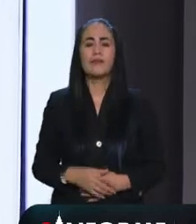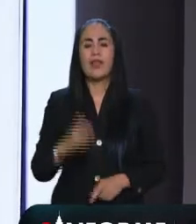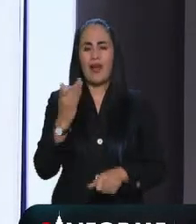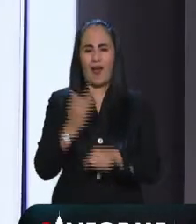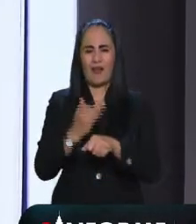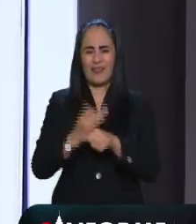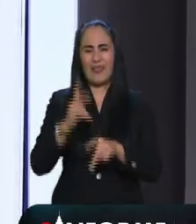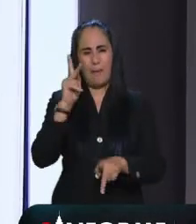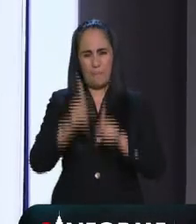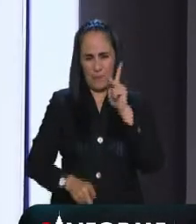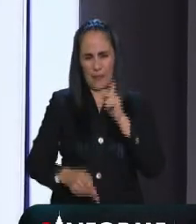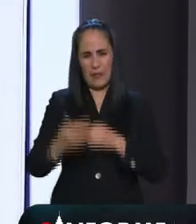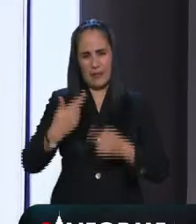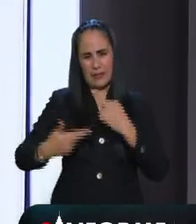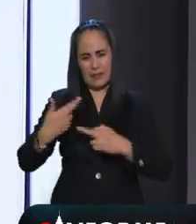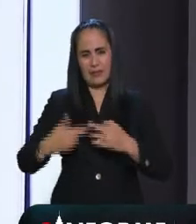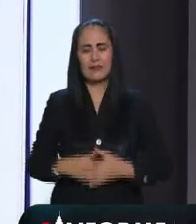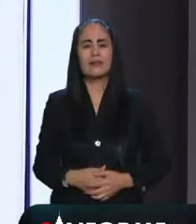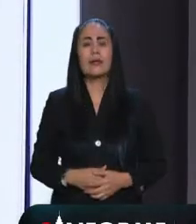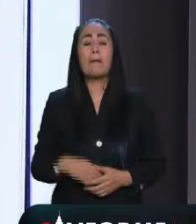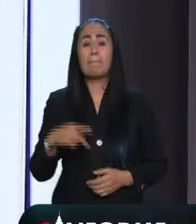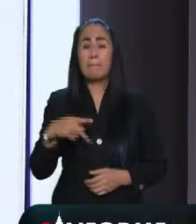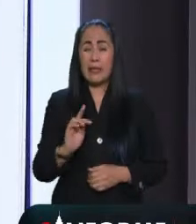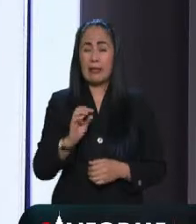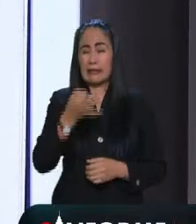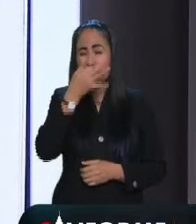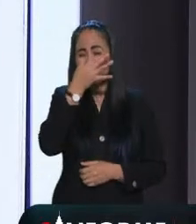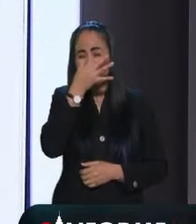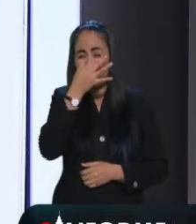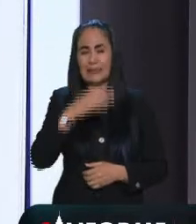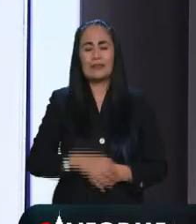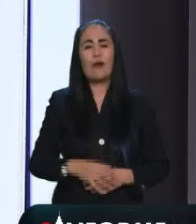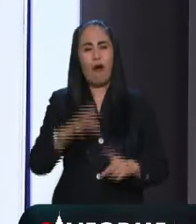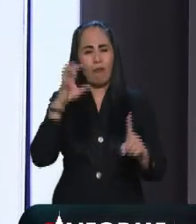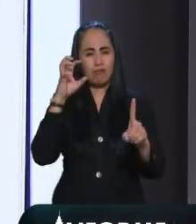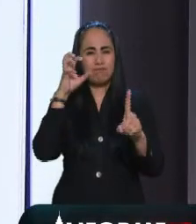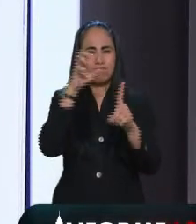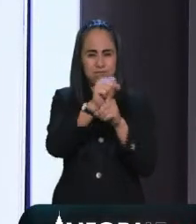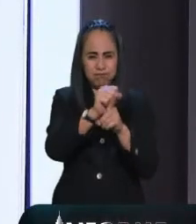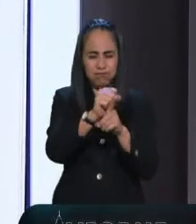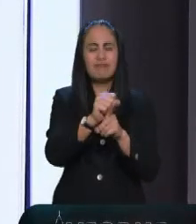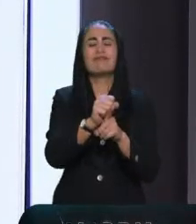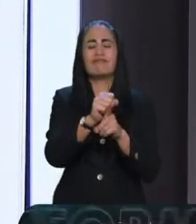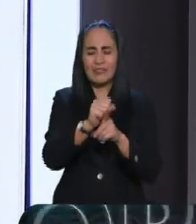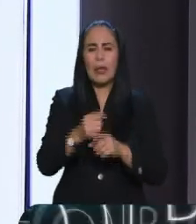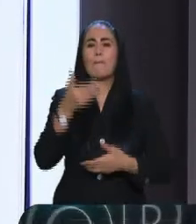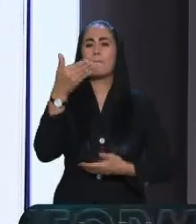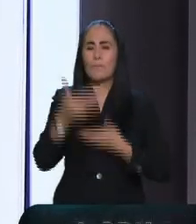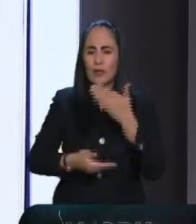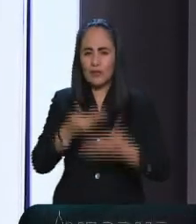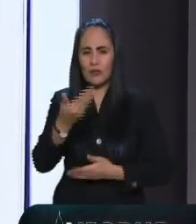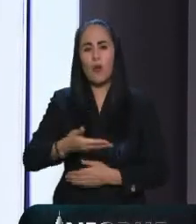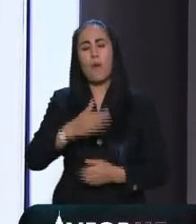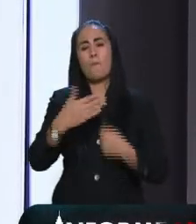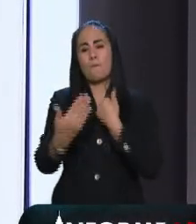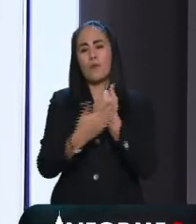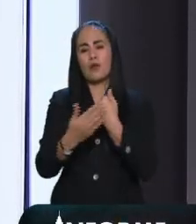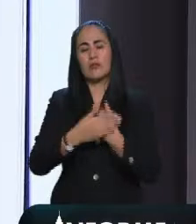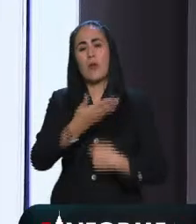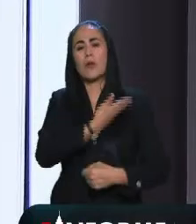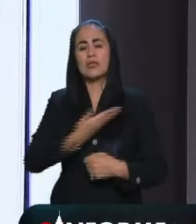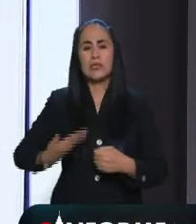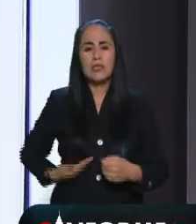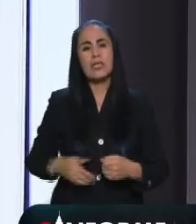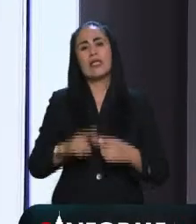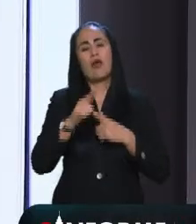una pausa pero antes le comento que cada día está más cerca la meta de consolidar el proceso de revocación de mandato o de